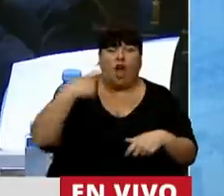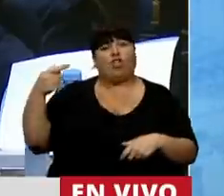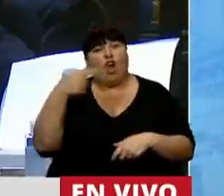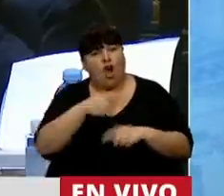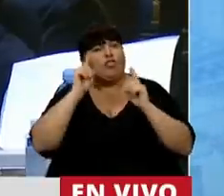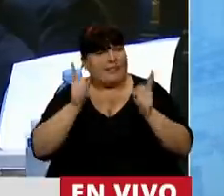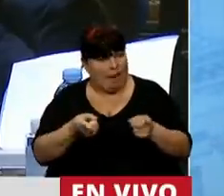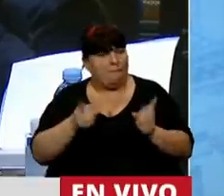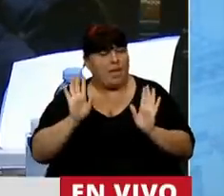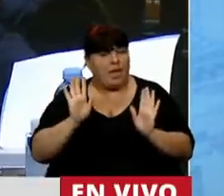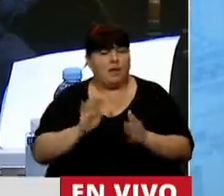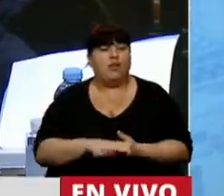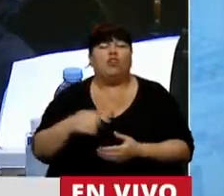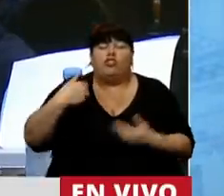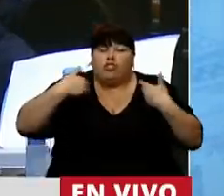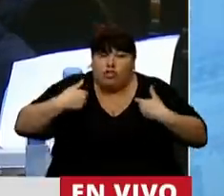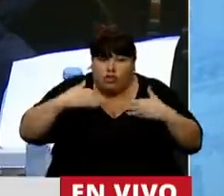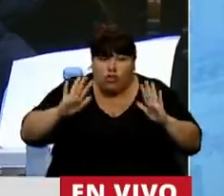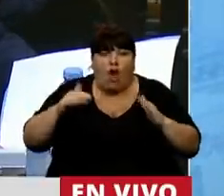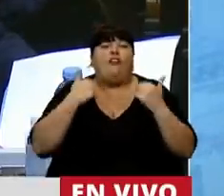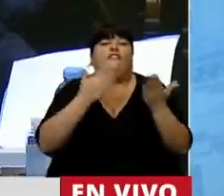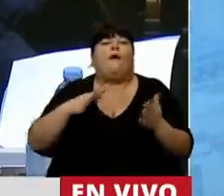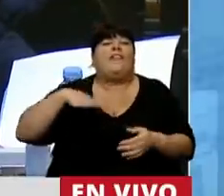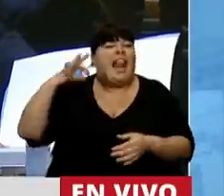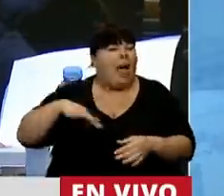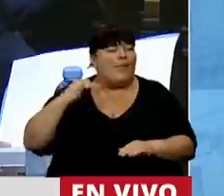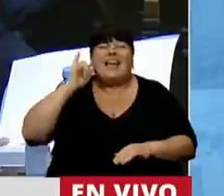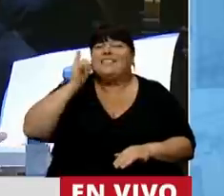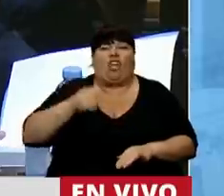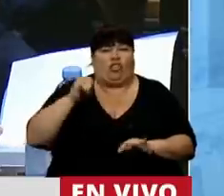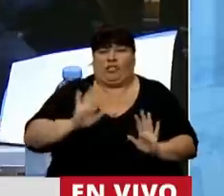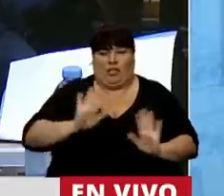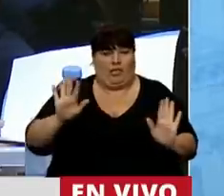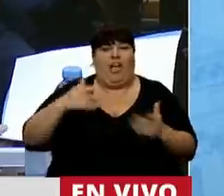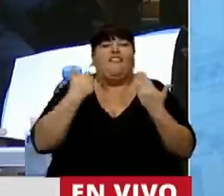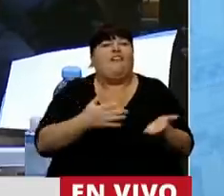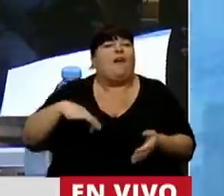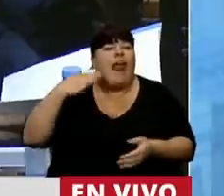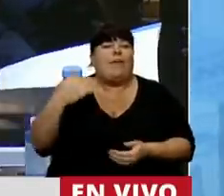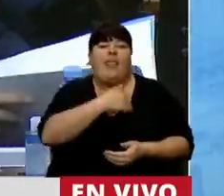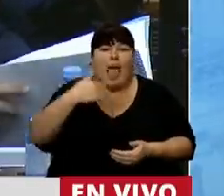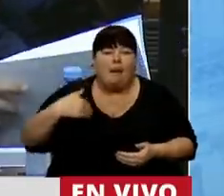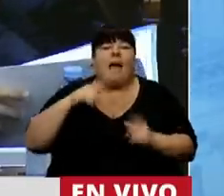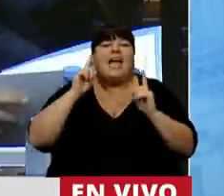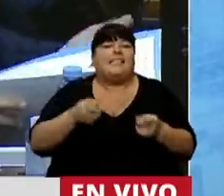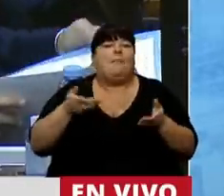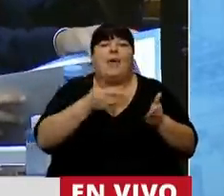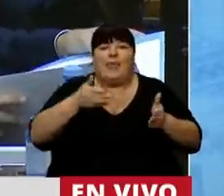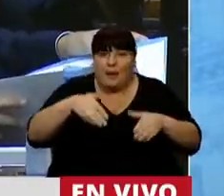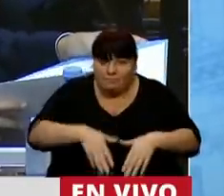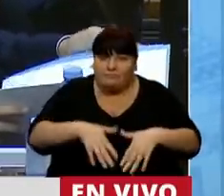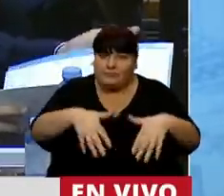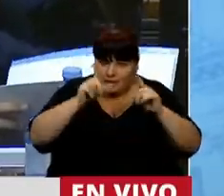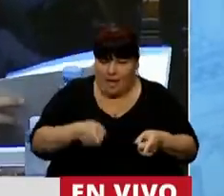como los que lo rechazamos, yo personalmente estoy a favor de la vida de manera absoluta, a favor de la vida de la madre y a favor de la vida del niño por